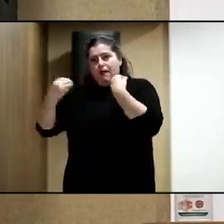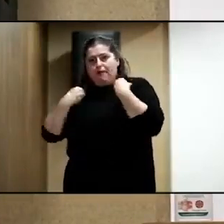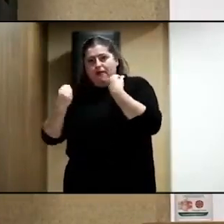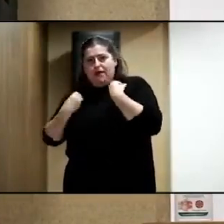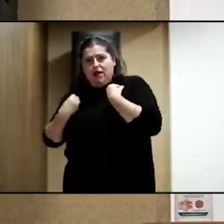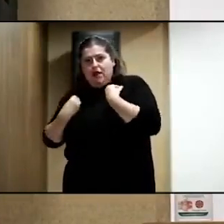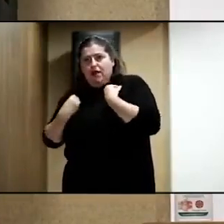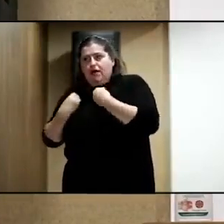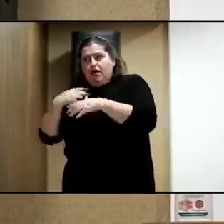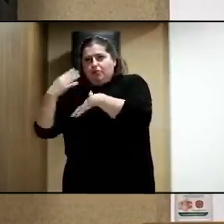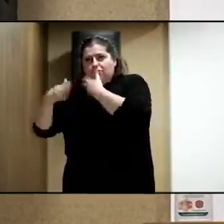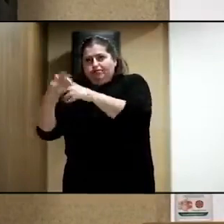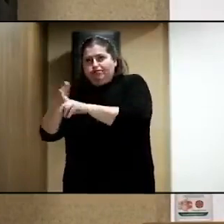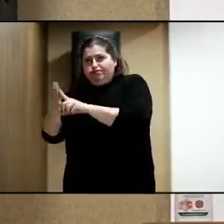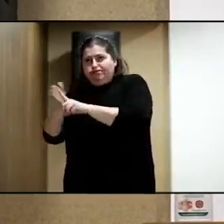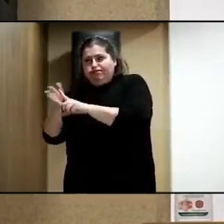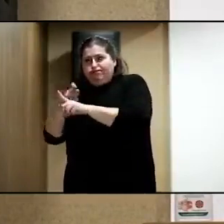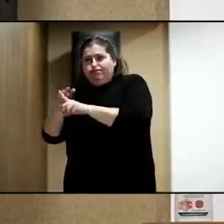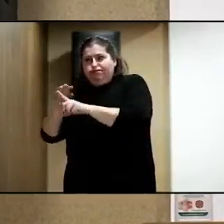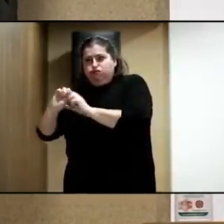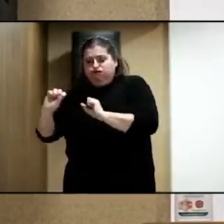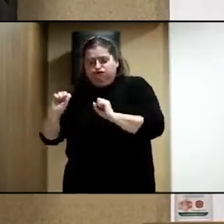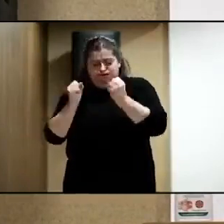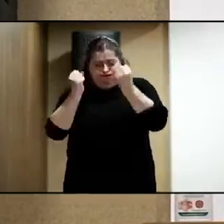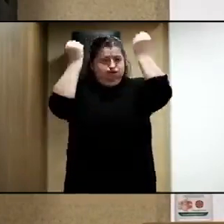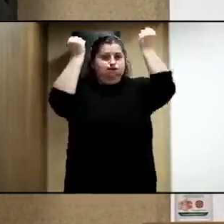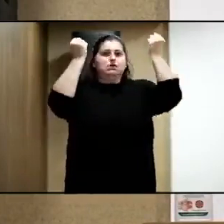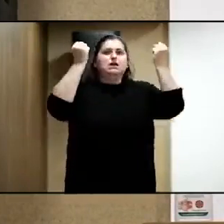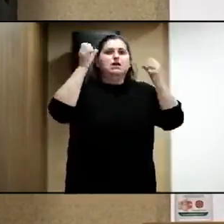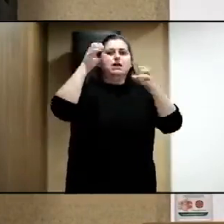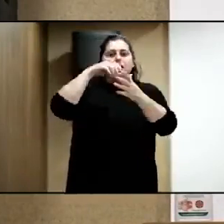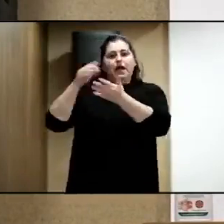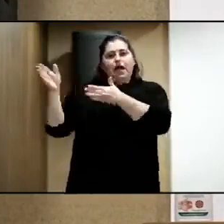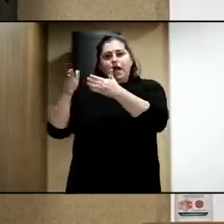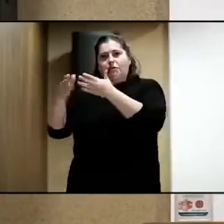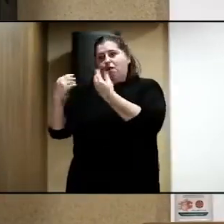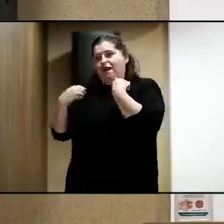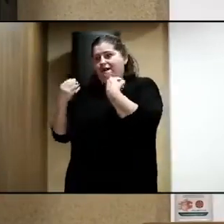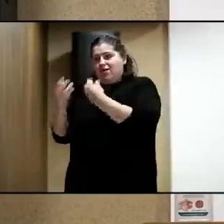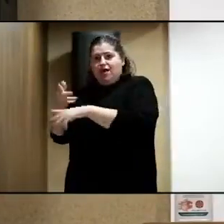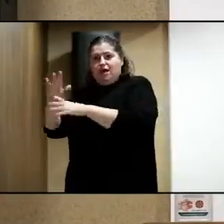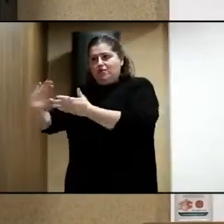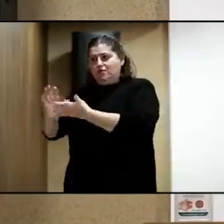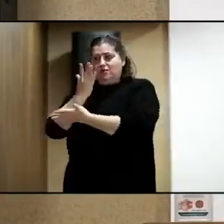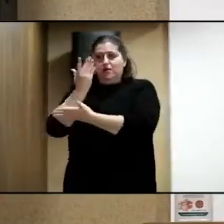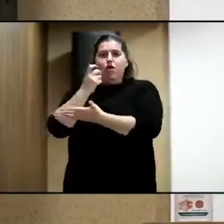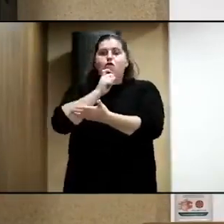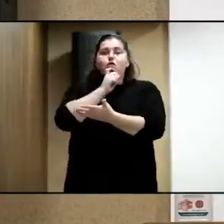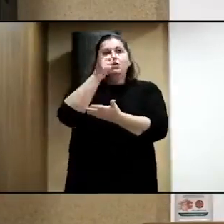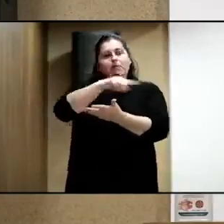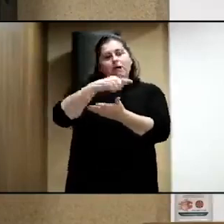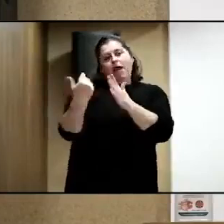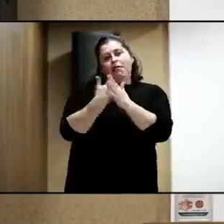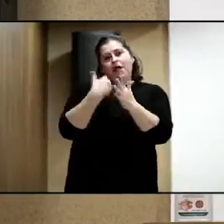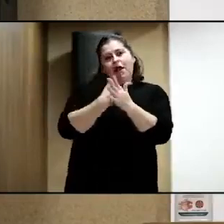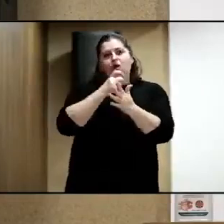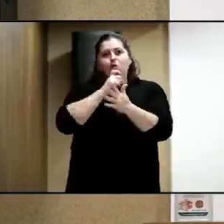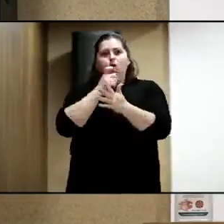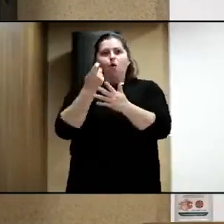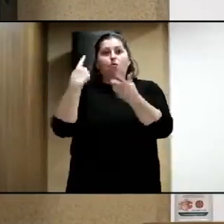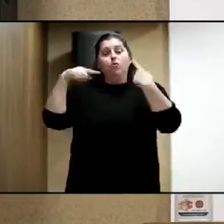¿vale?, y superar, pues, este estadio de su vida y nos contará un poco cómo también la música, ¿no?,